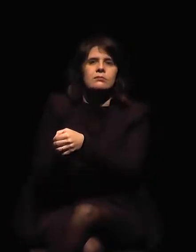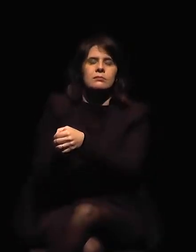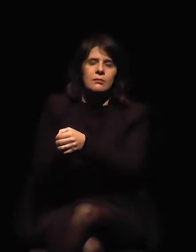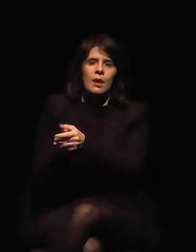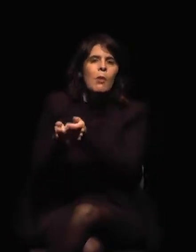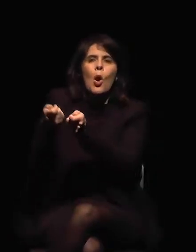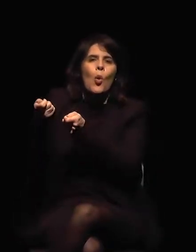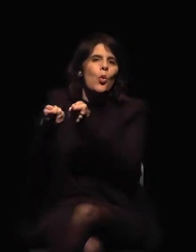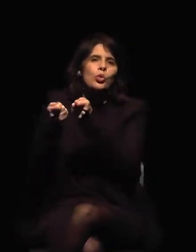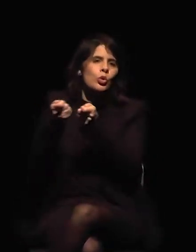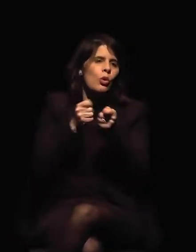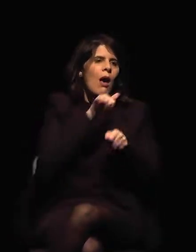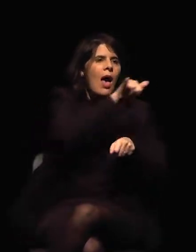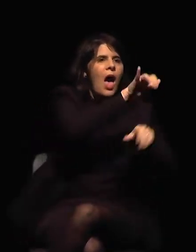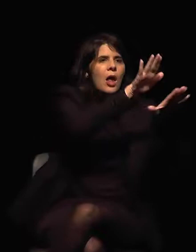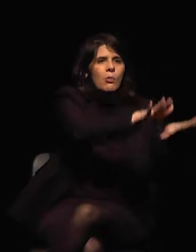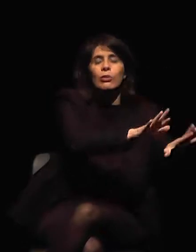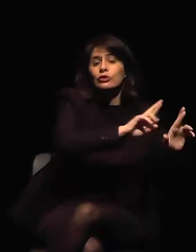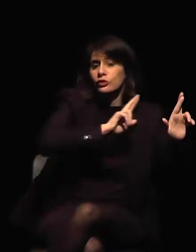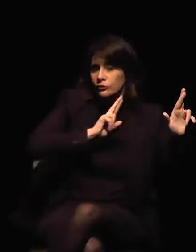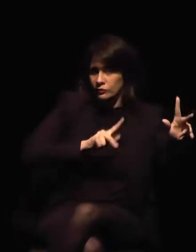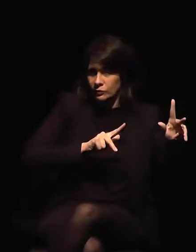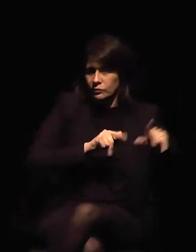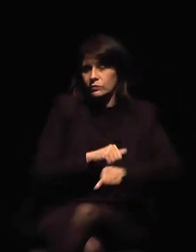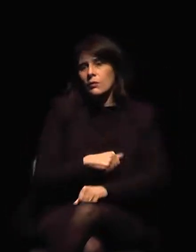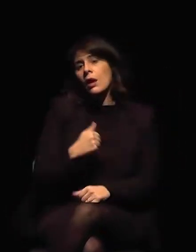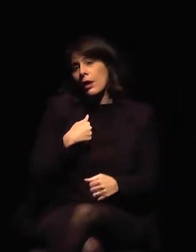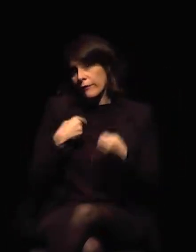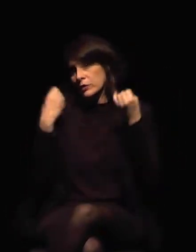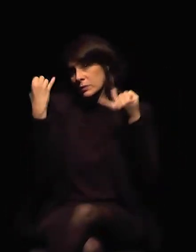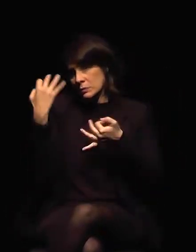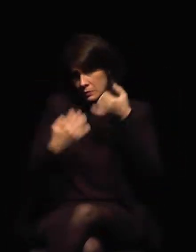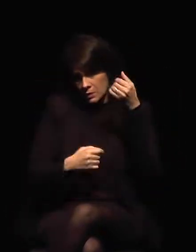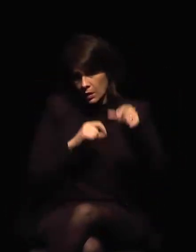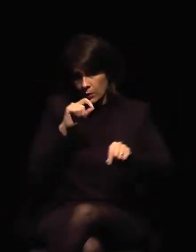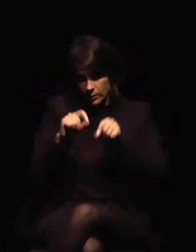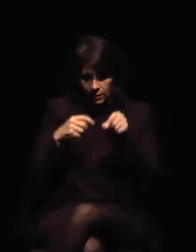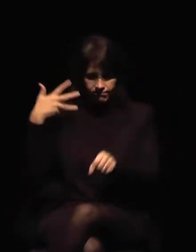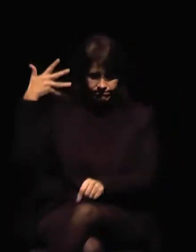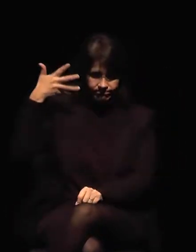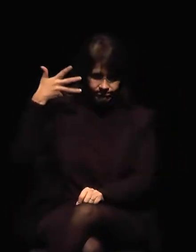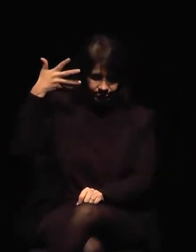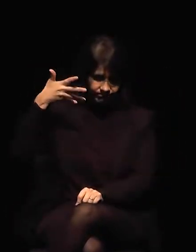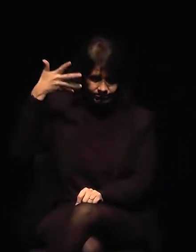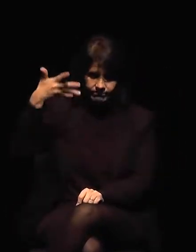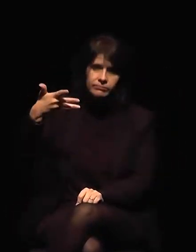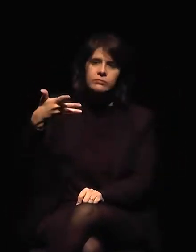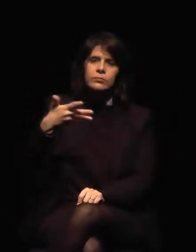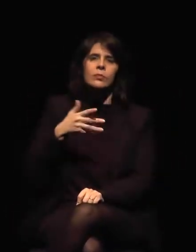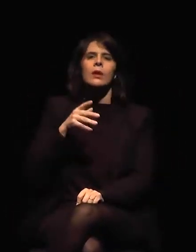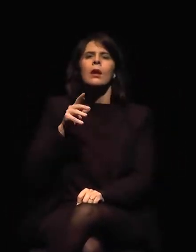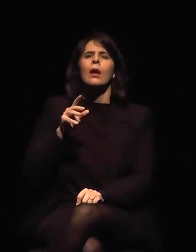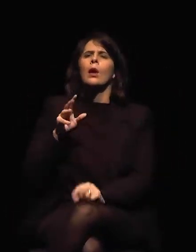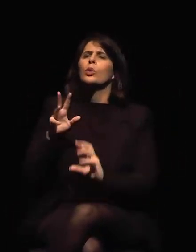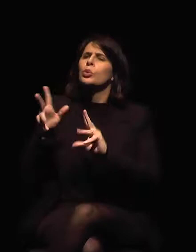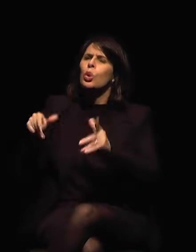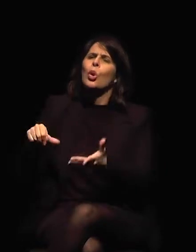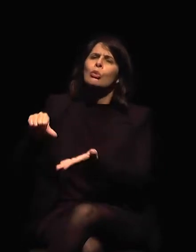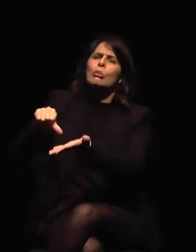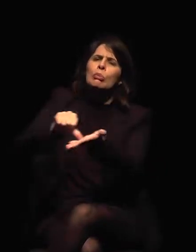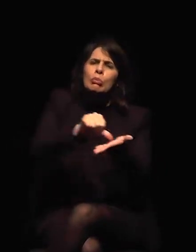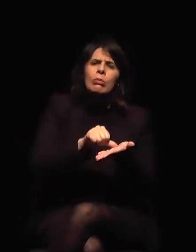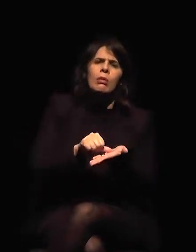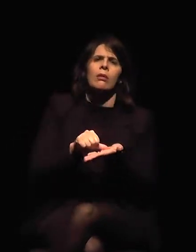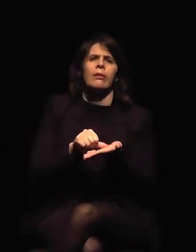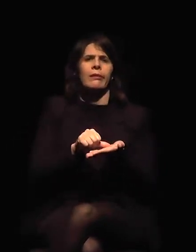voy a mostrarles en mi exposición es que la ayuda de todos los órganos como IFAN, IBRAM, Ministerio de Cultura, es importante.